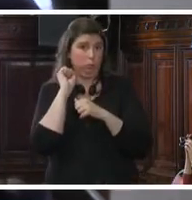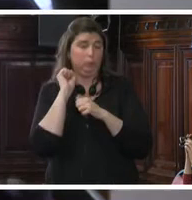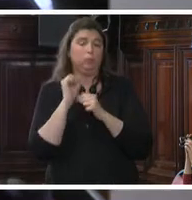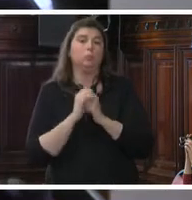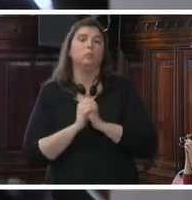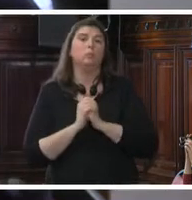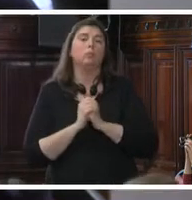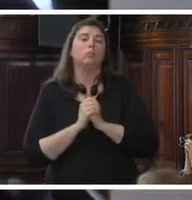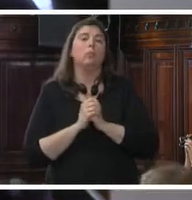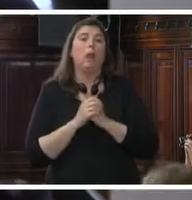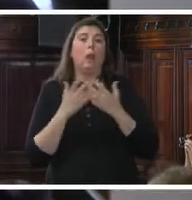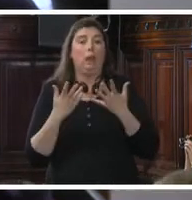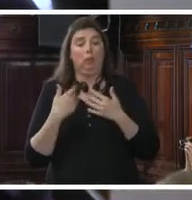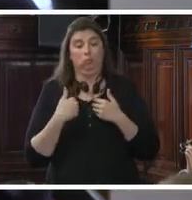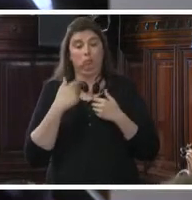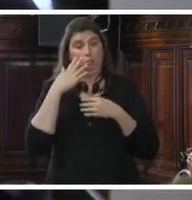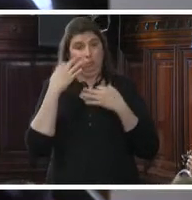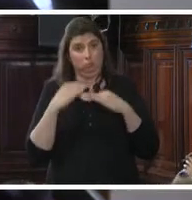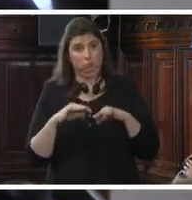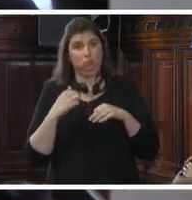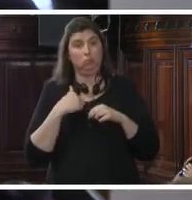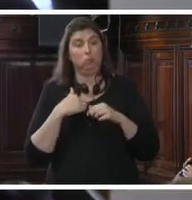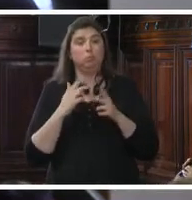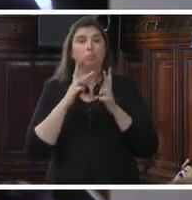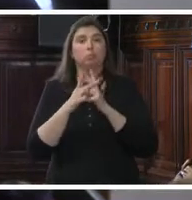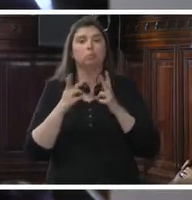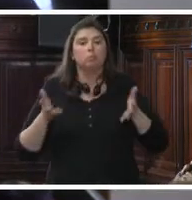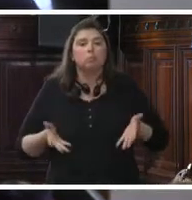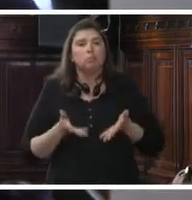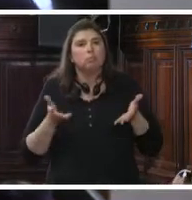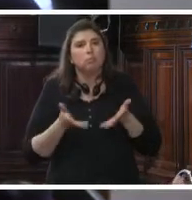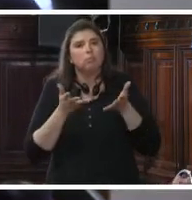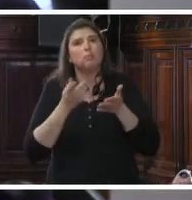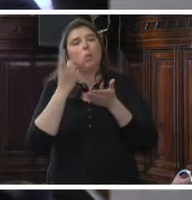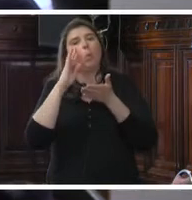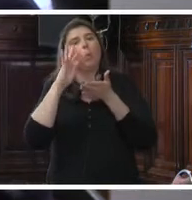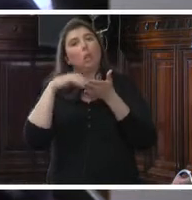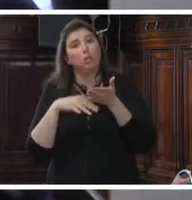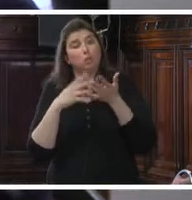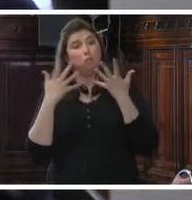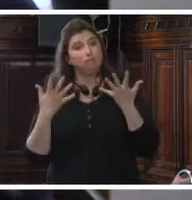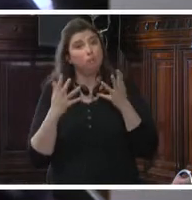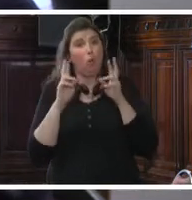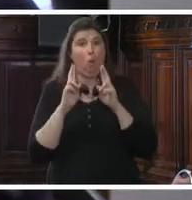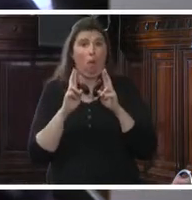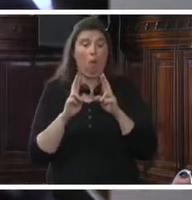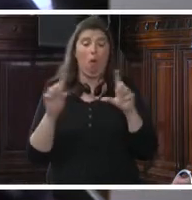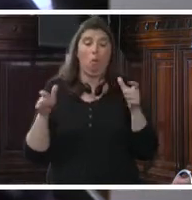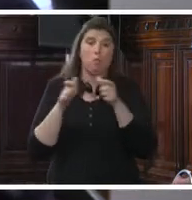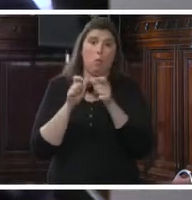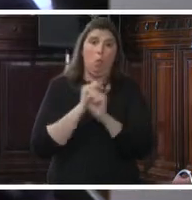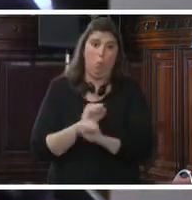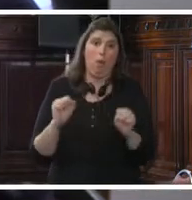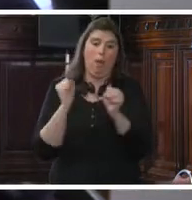En lo particular estoy tratando de impulsar un texto que ojalá la Comisión lo apruebe